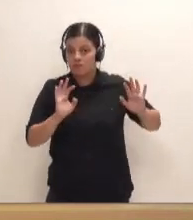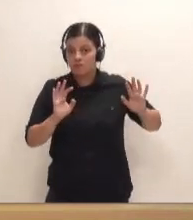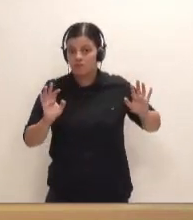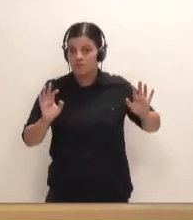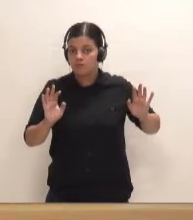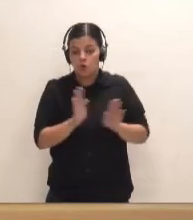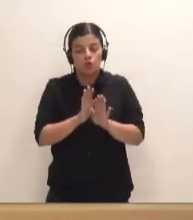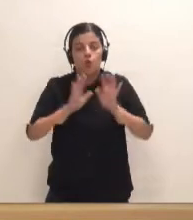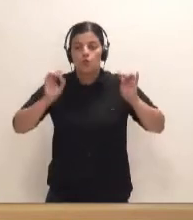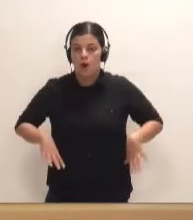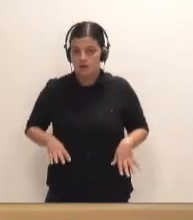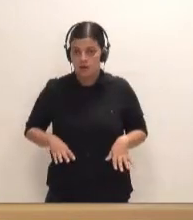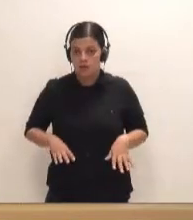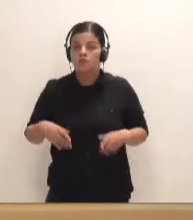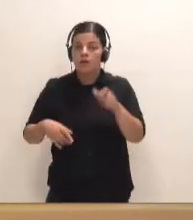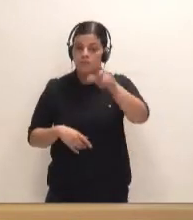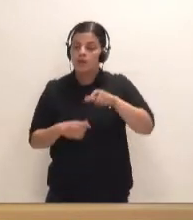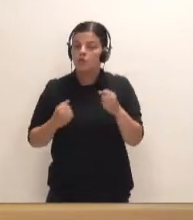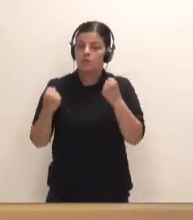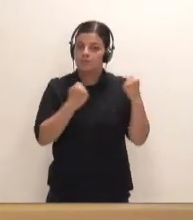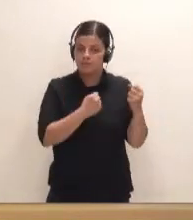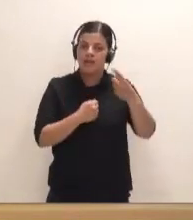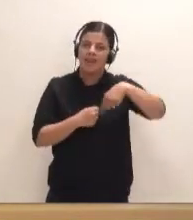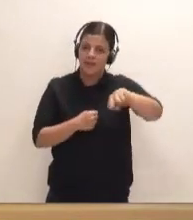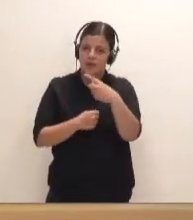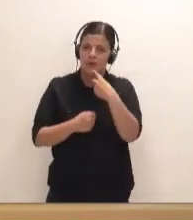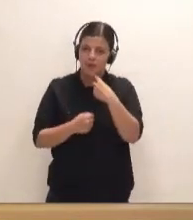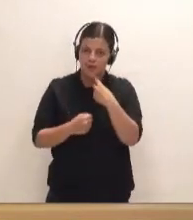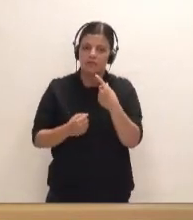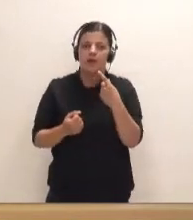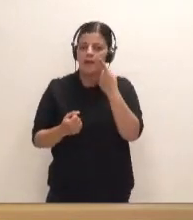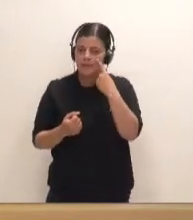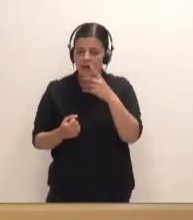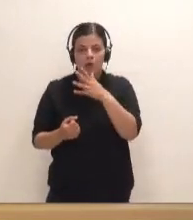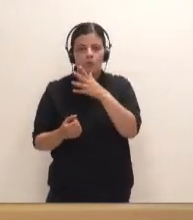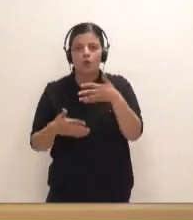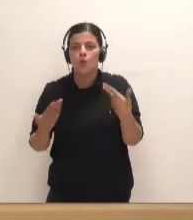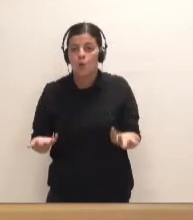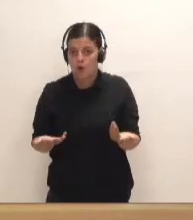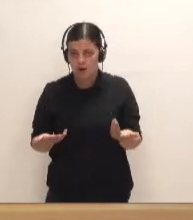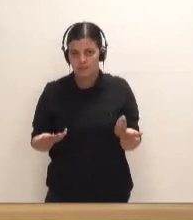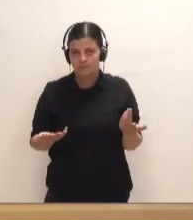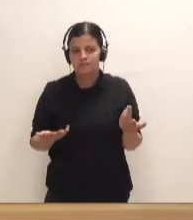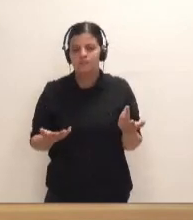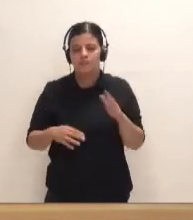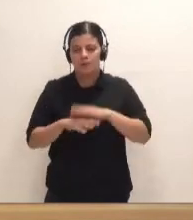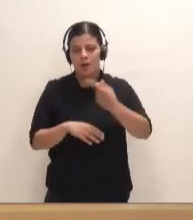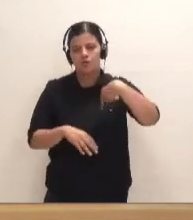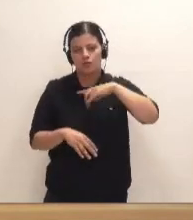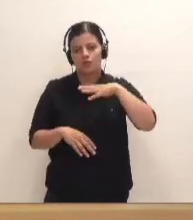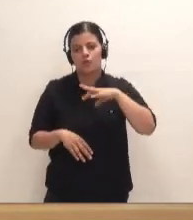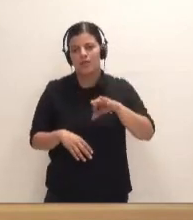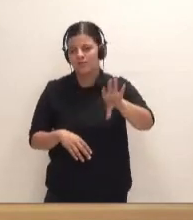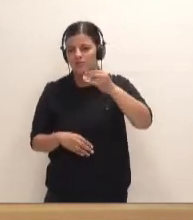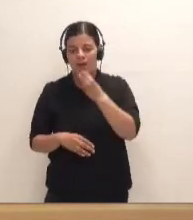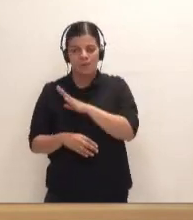cosas como están. Serán los especialistas los que nos puedan alumbrar los argumentos suficientes como para que podamos tomar la